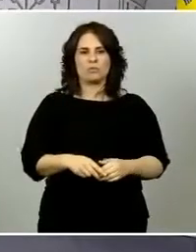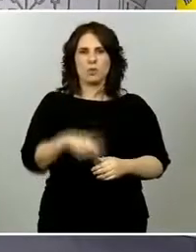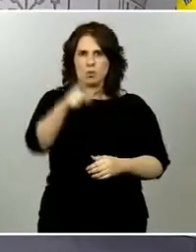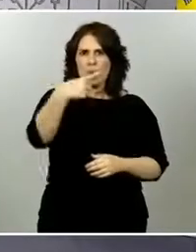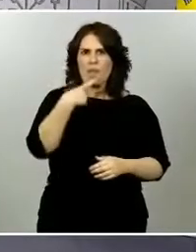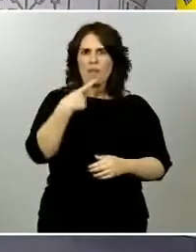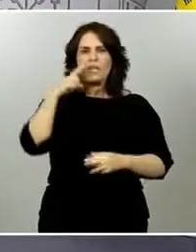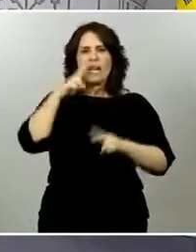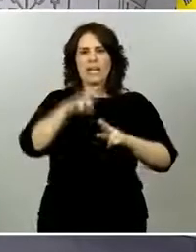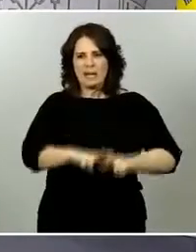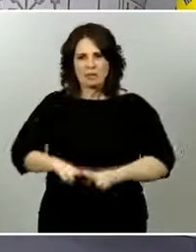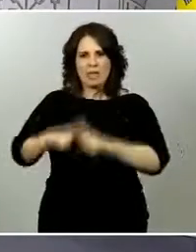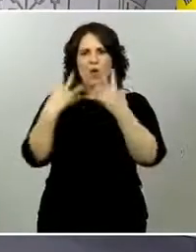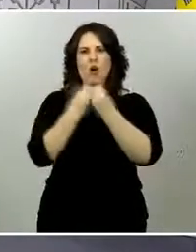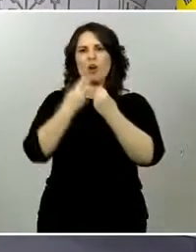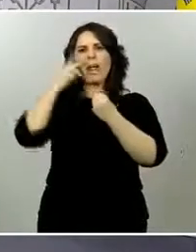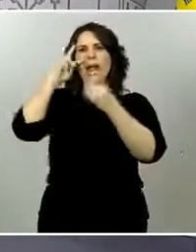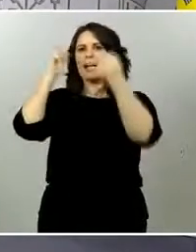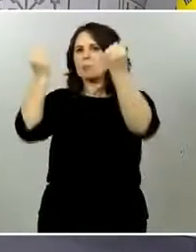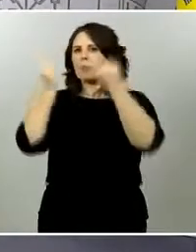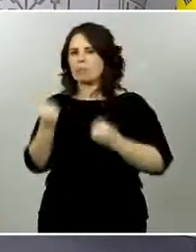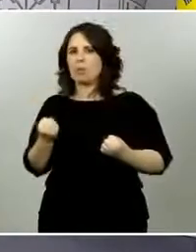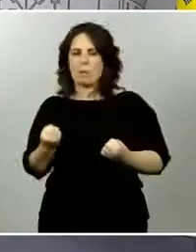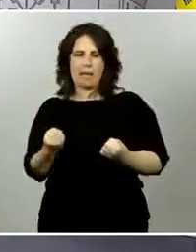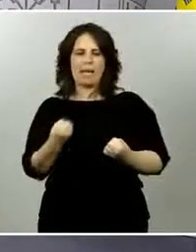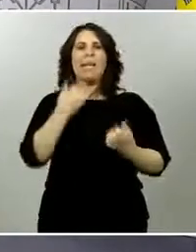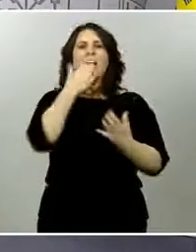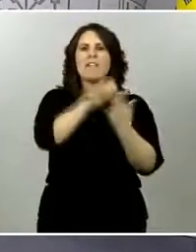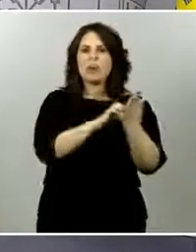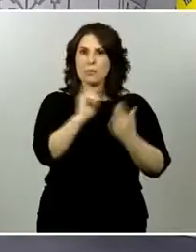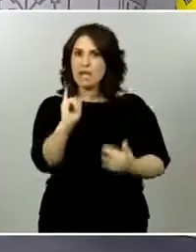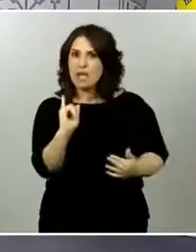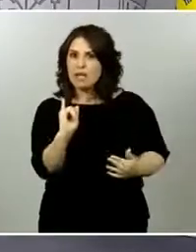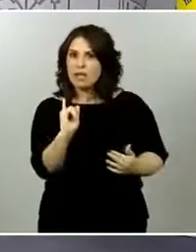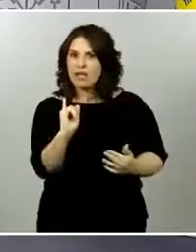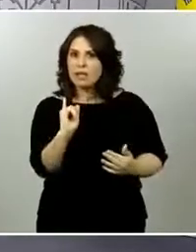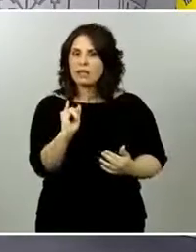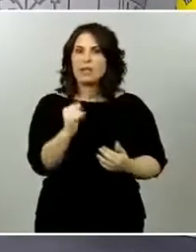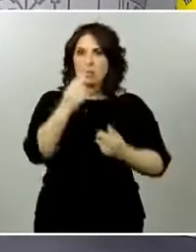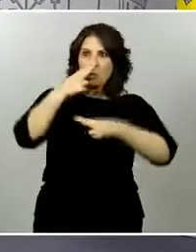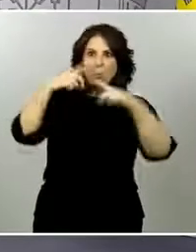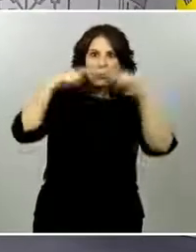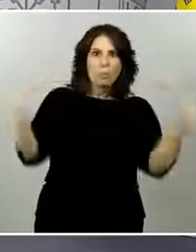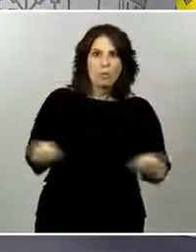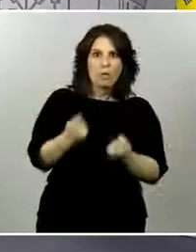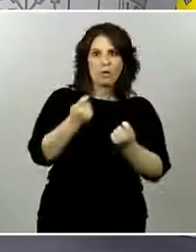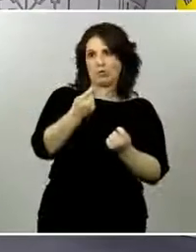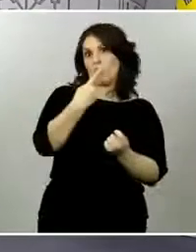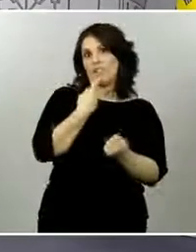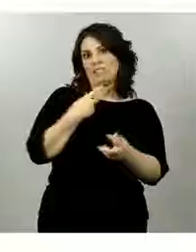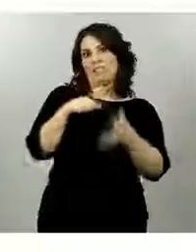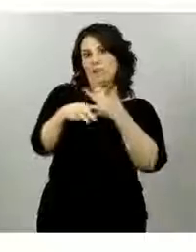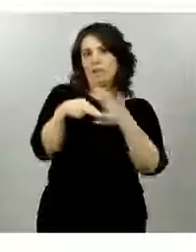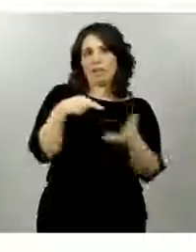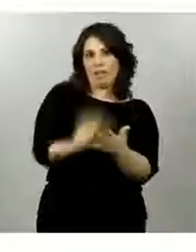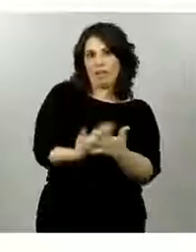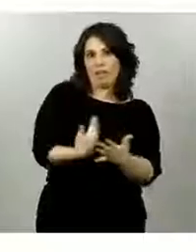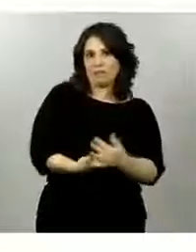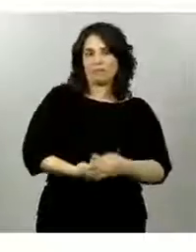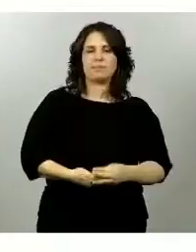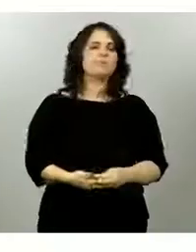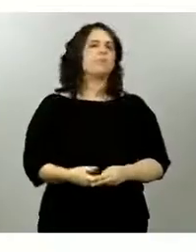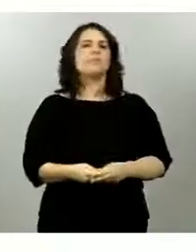de cómo se ha medido el plan de desescalada. Dice que no se podía ir a la segunda residencia hasta la fase 2. Dicen ustedes que lo han revisado con los